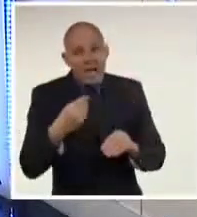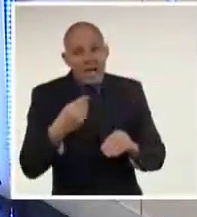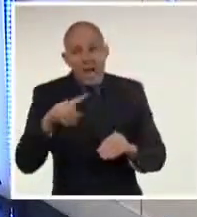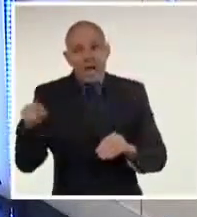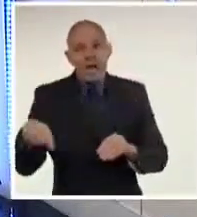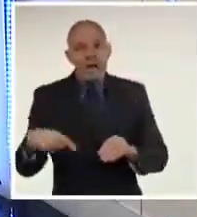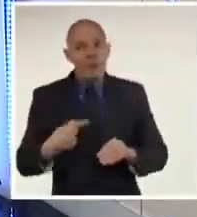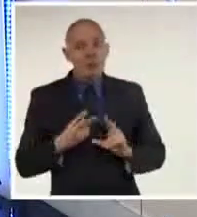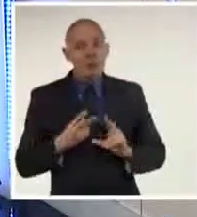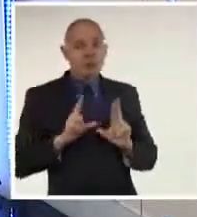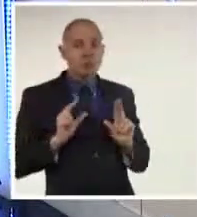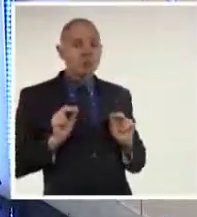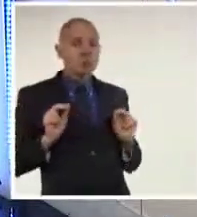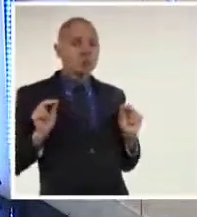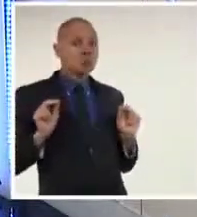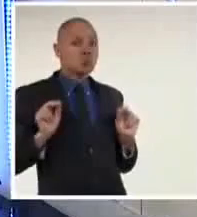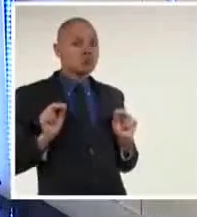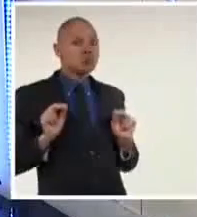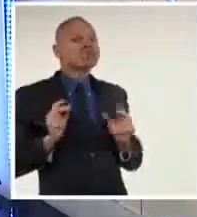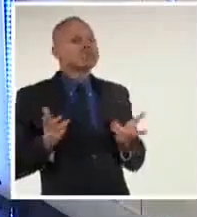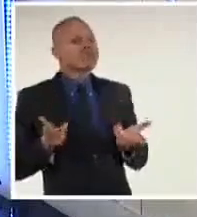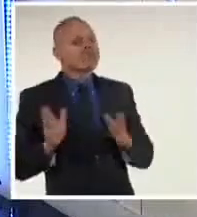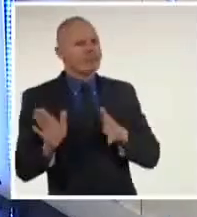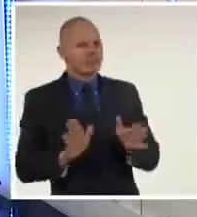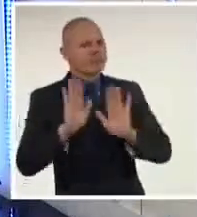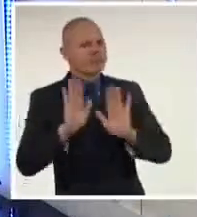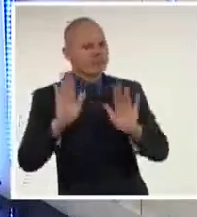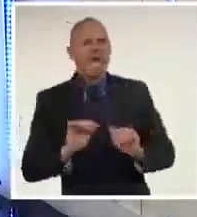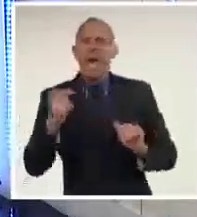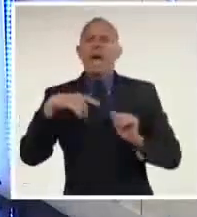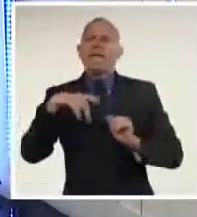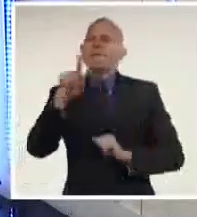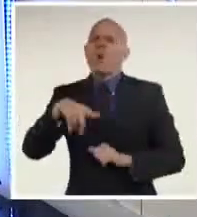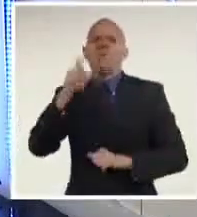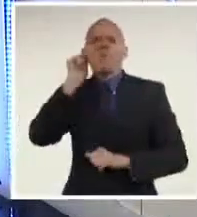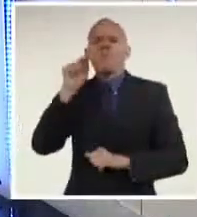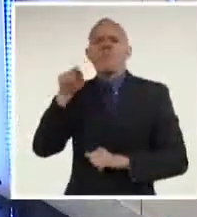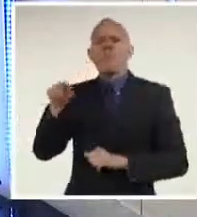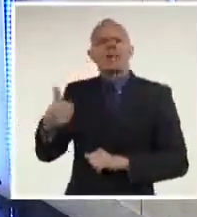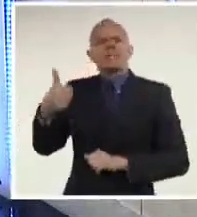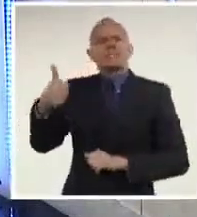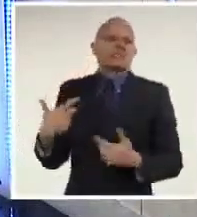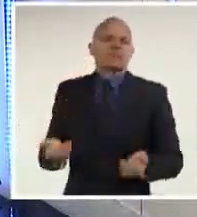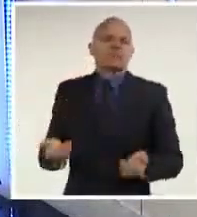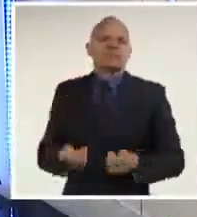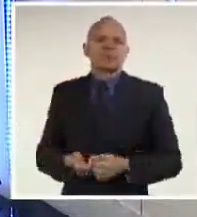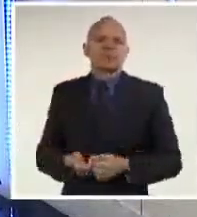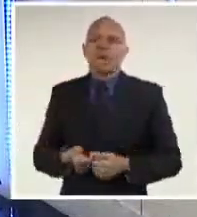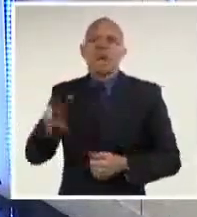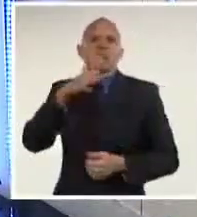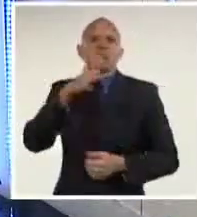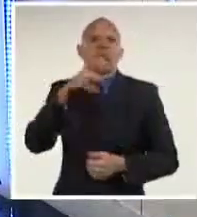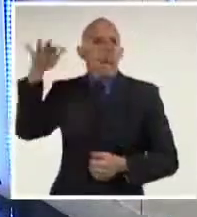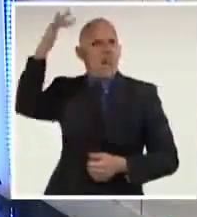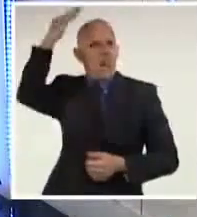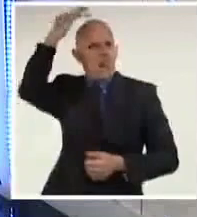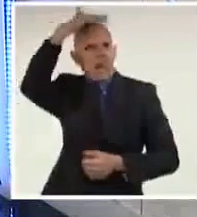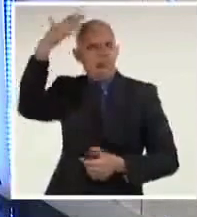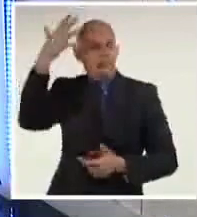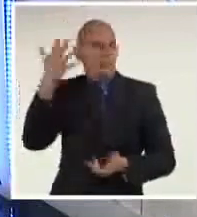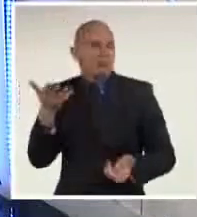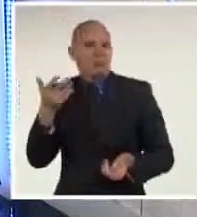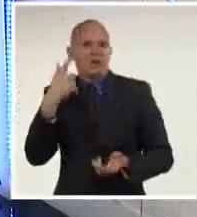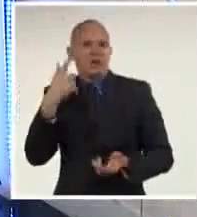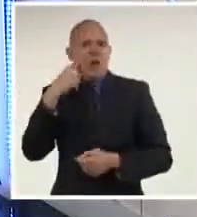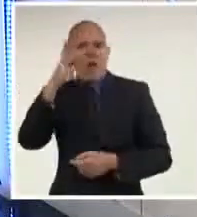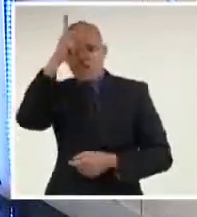está en otro mundo y usted va a coincidir conmigo. El país en paro nacional, ayer jueves hubo protestas en 18 provincias y las fuerzas